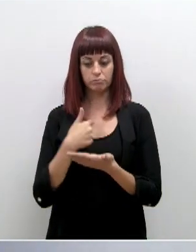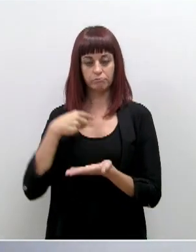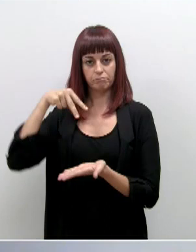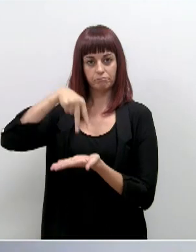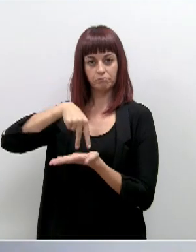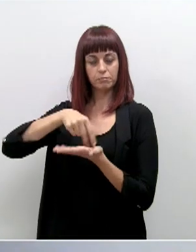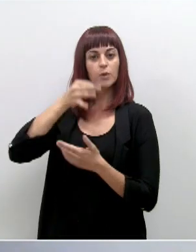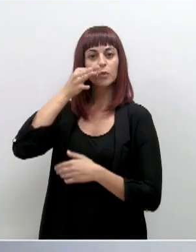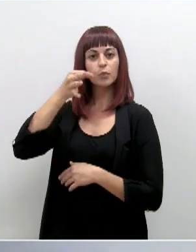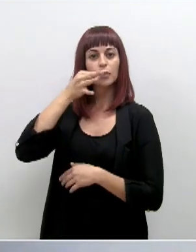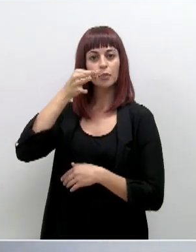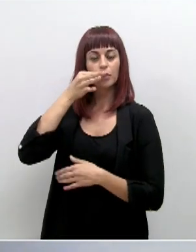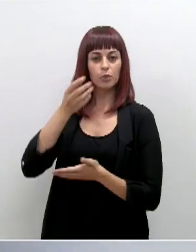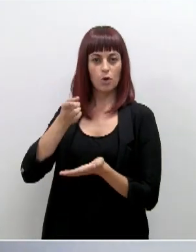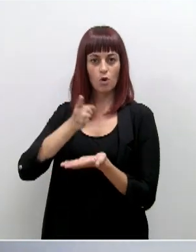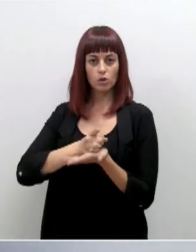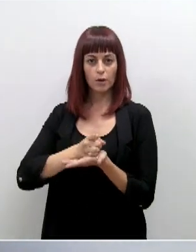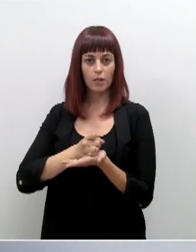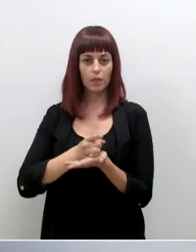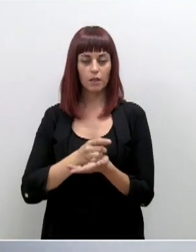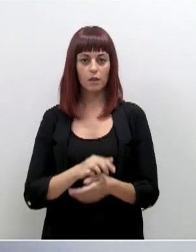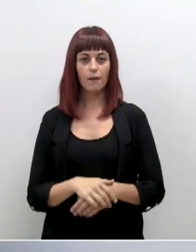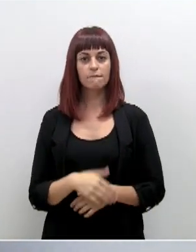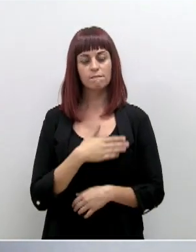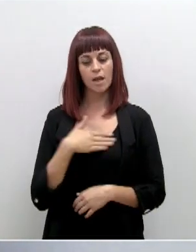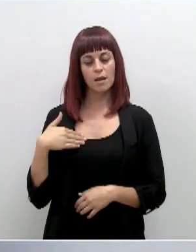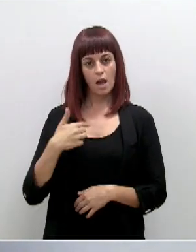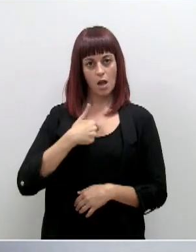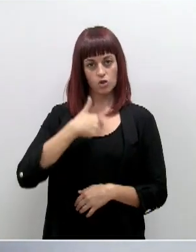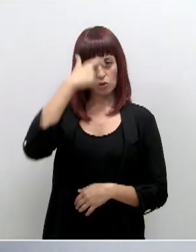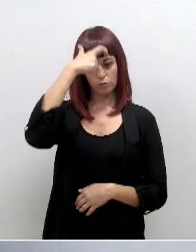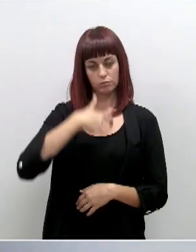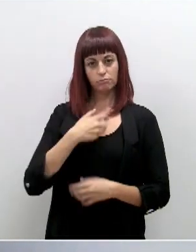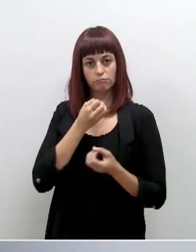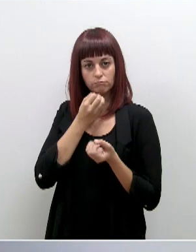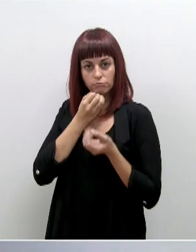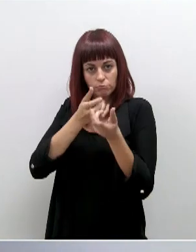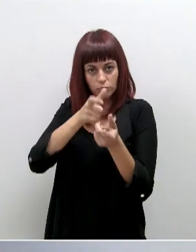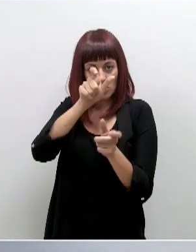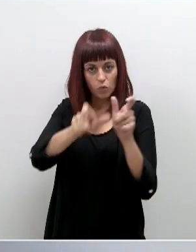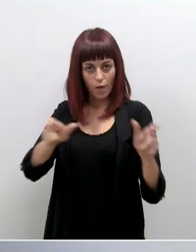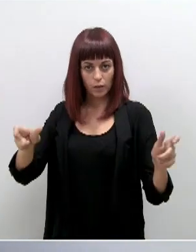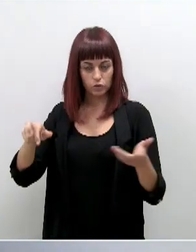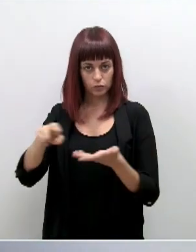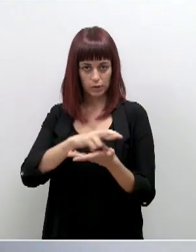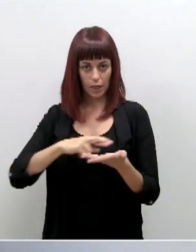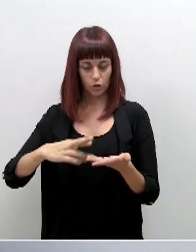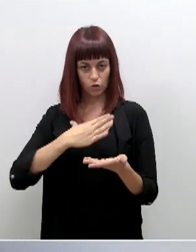Comparezco ante ustedes un día más. Quería ser yo el que trasladara hoy a todos los ciudadanos de la región de Murcia